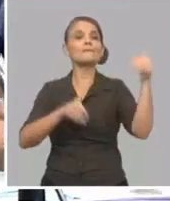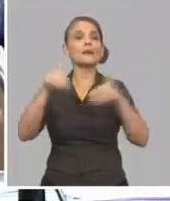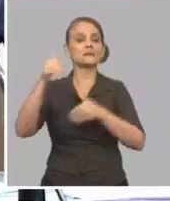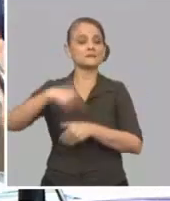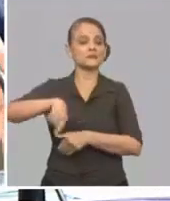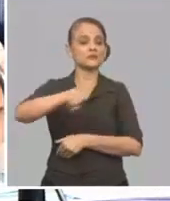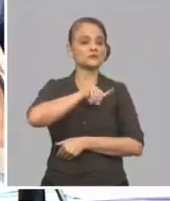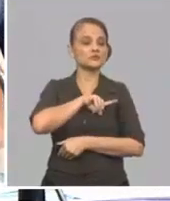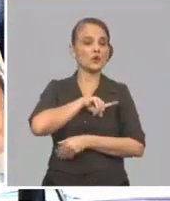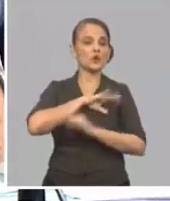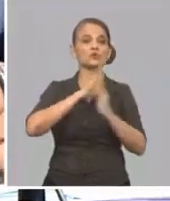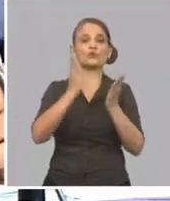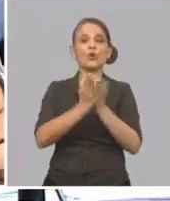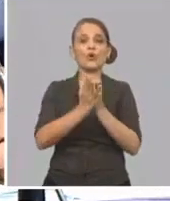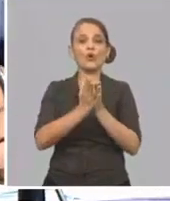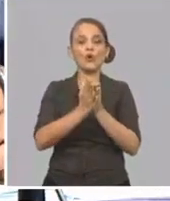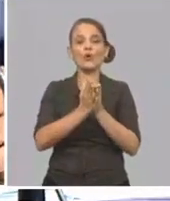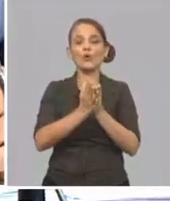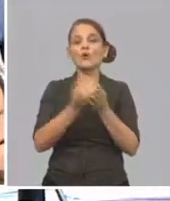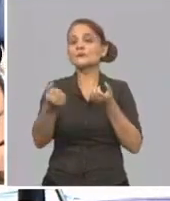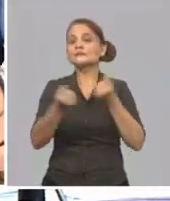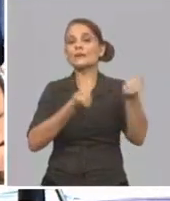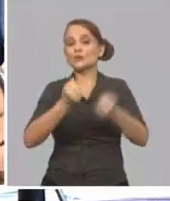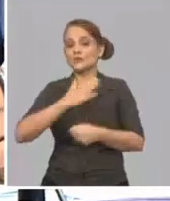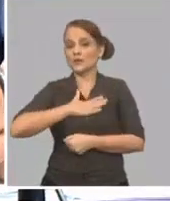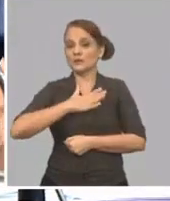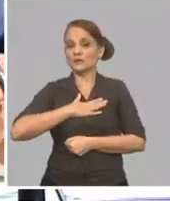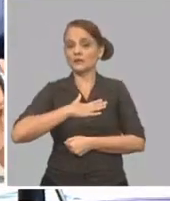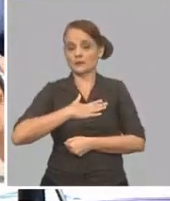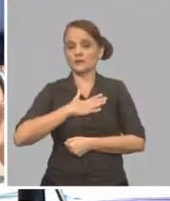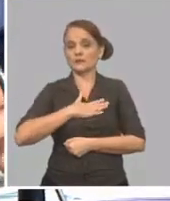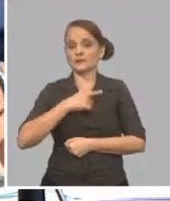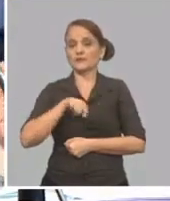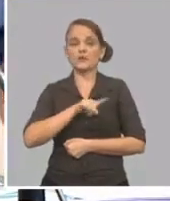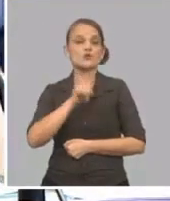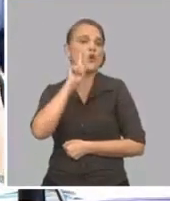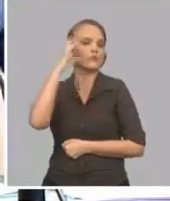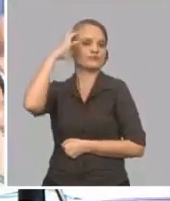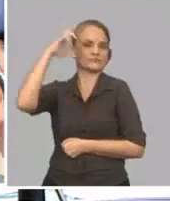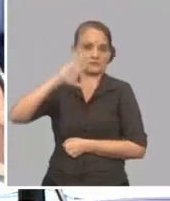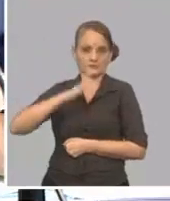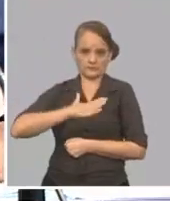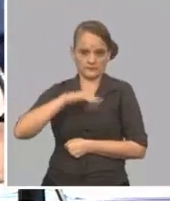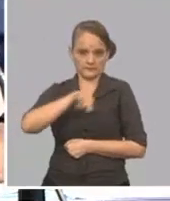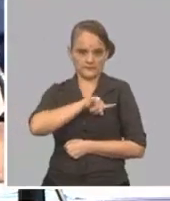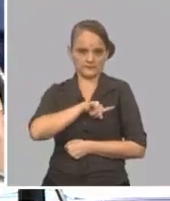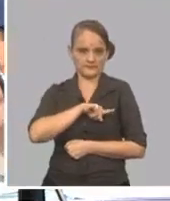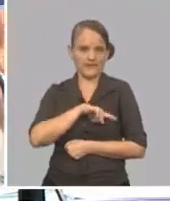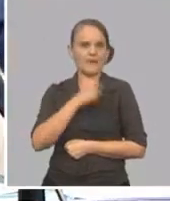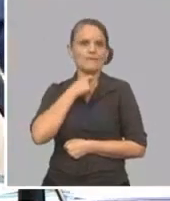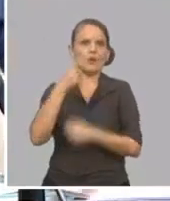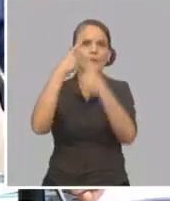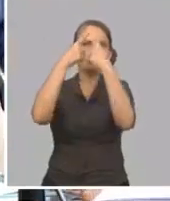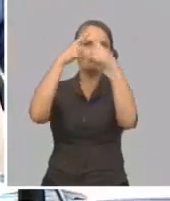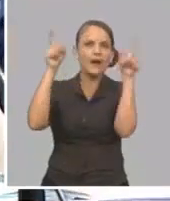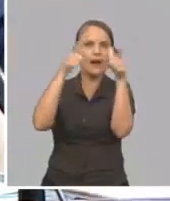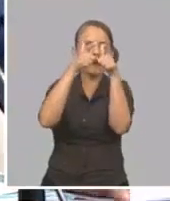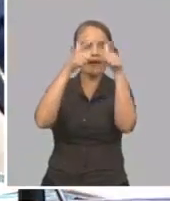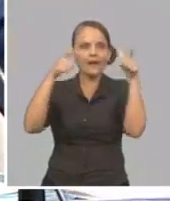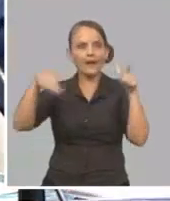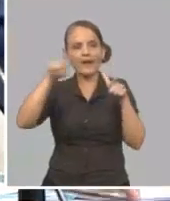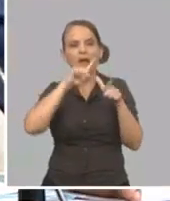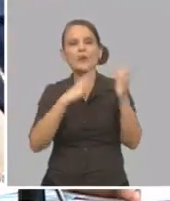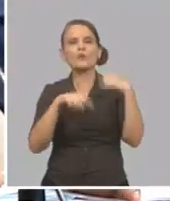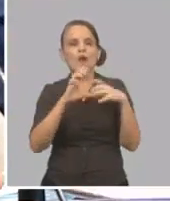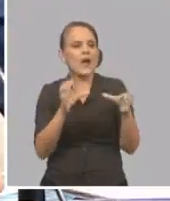gestión no estatal dentro de la actividad económica del transporte. Eso quiere decir ampliar y llevar hacia el resto de las provincias experiencias que tenemos de